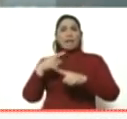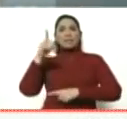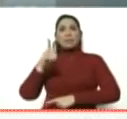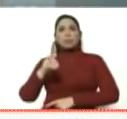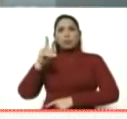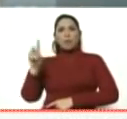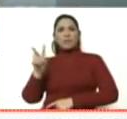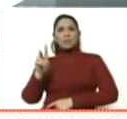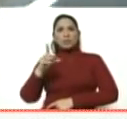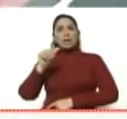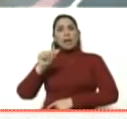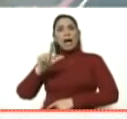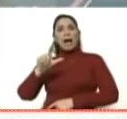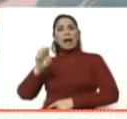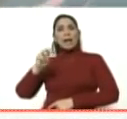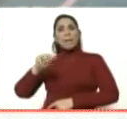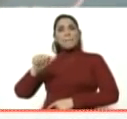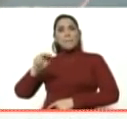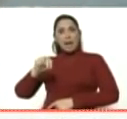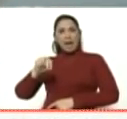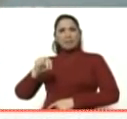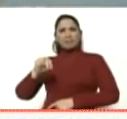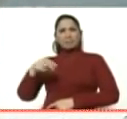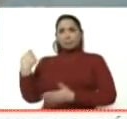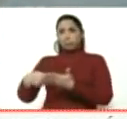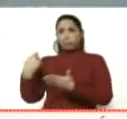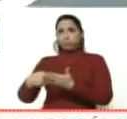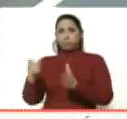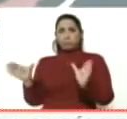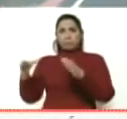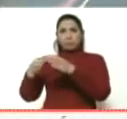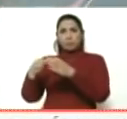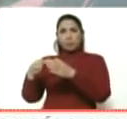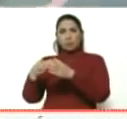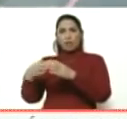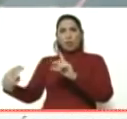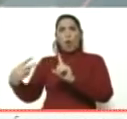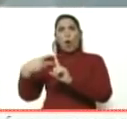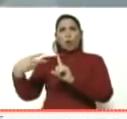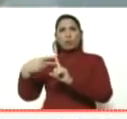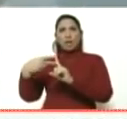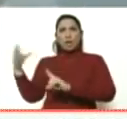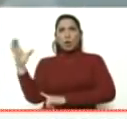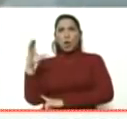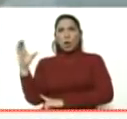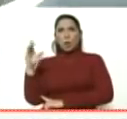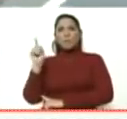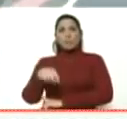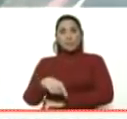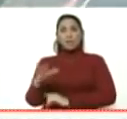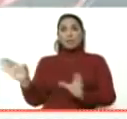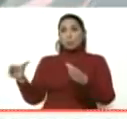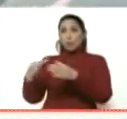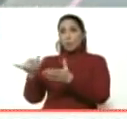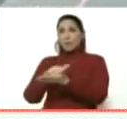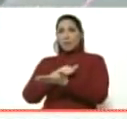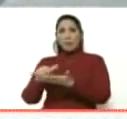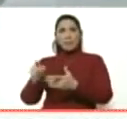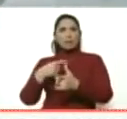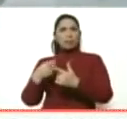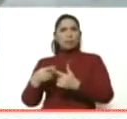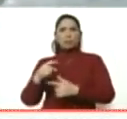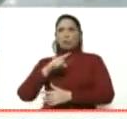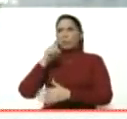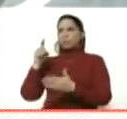en Bogotá, financiistas que se reunieron en el Hotel Marriott de Colombia, financiistas que se reunieron en Miami. Es decir, es